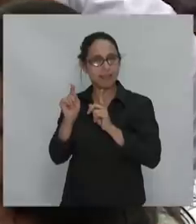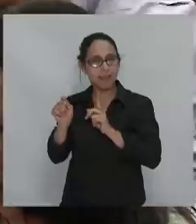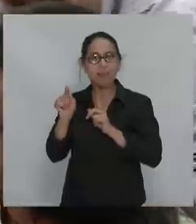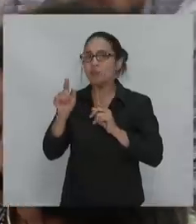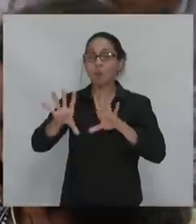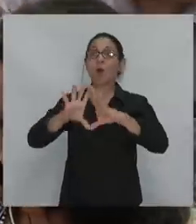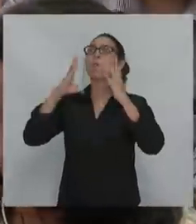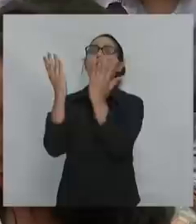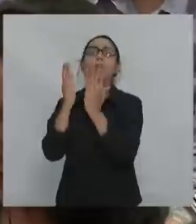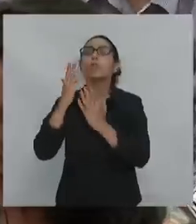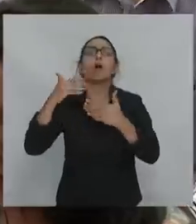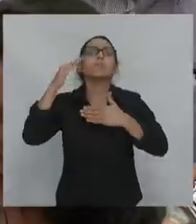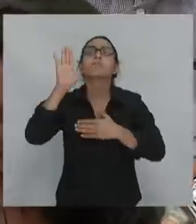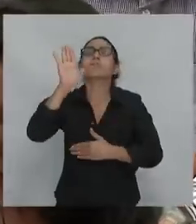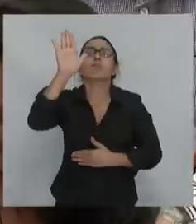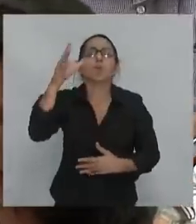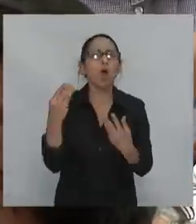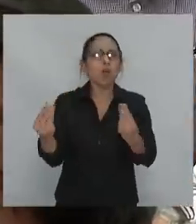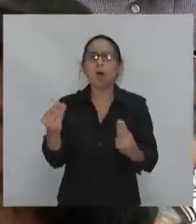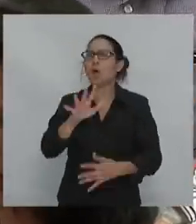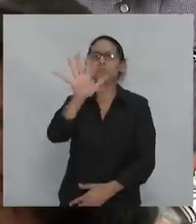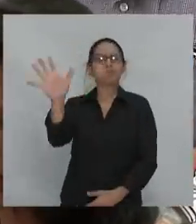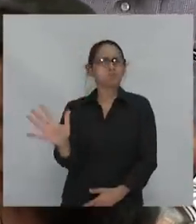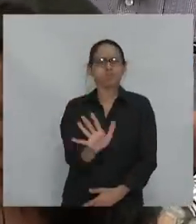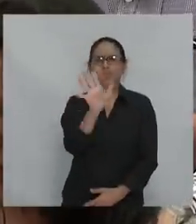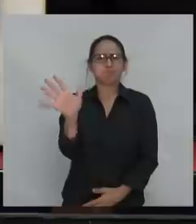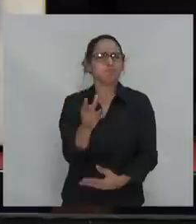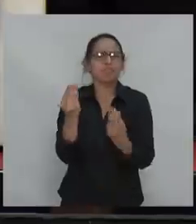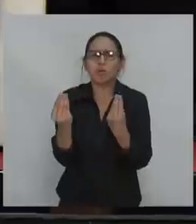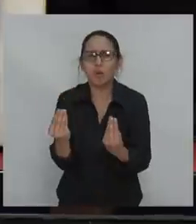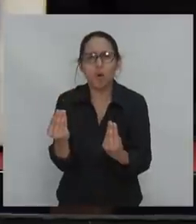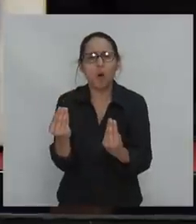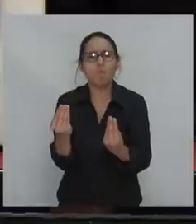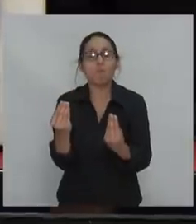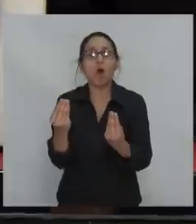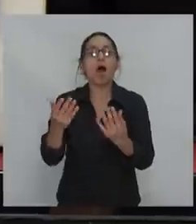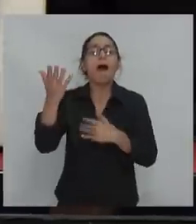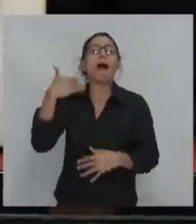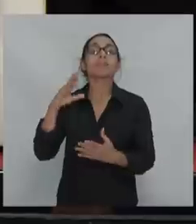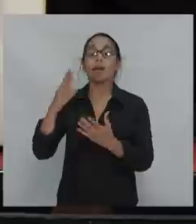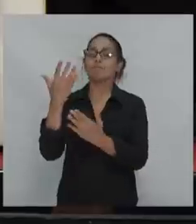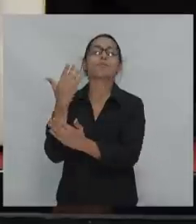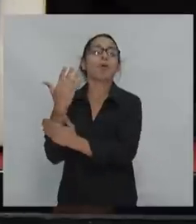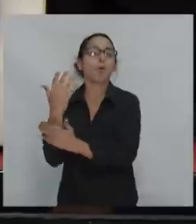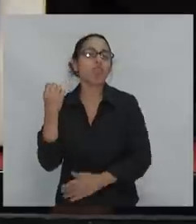incierto. Se ha perdido el norte y el horizonte de las fuerzas de derecha. ¿Hacia dónde vamos a ir? ¿Hacer